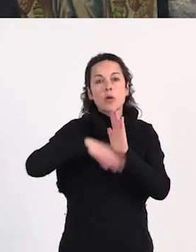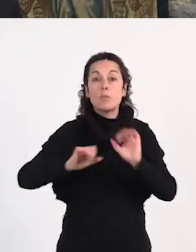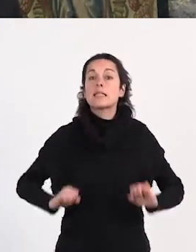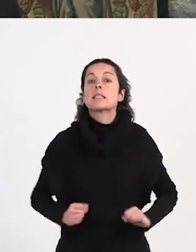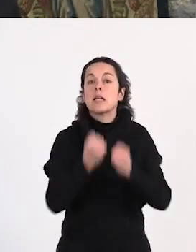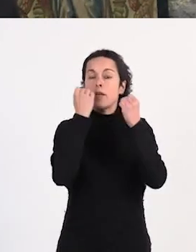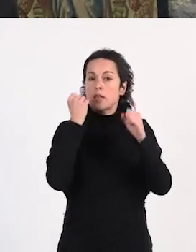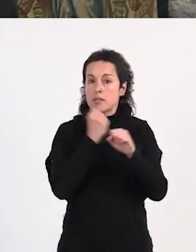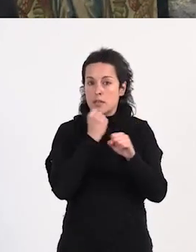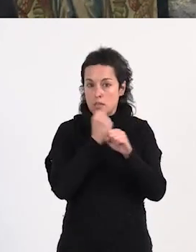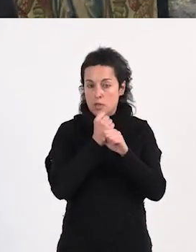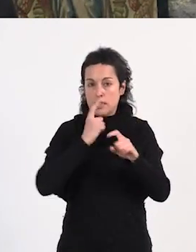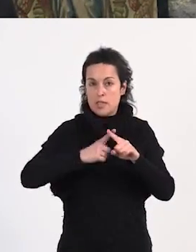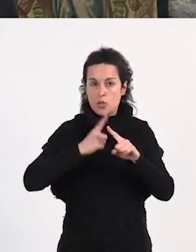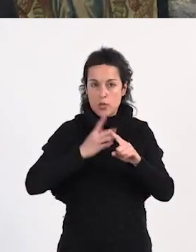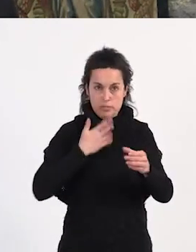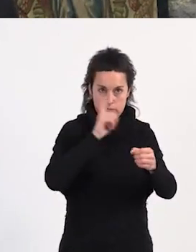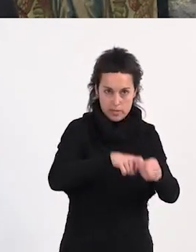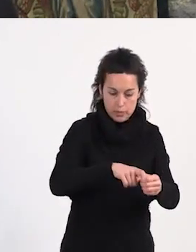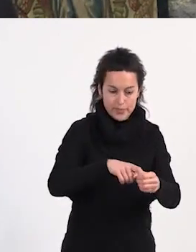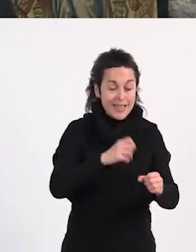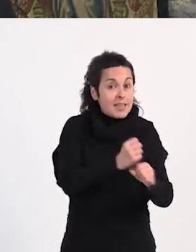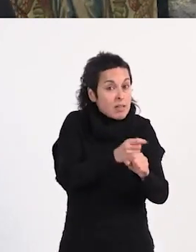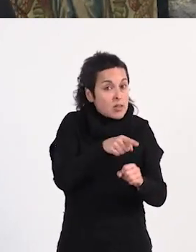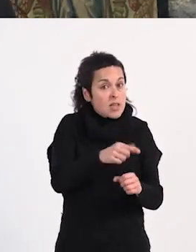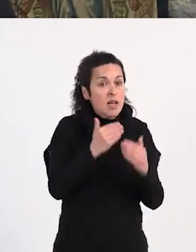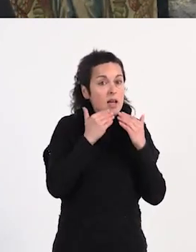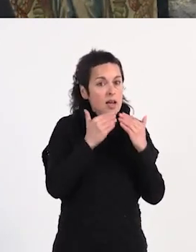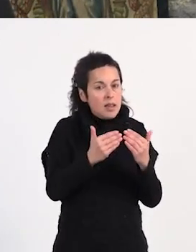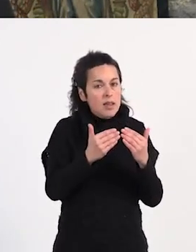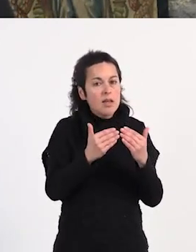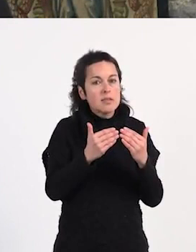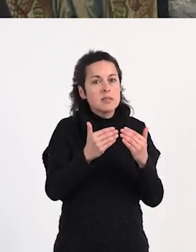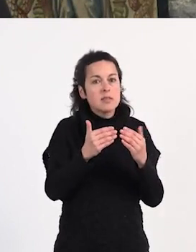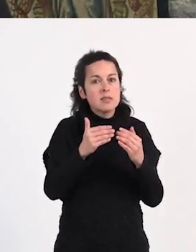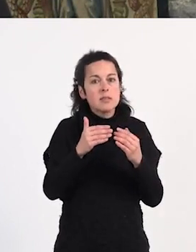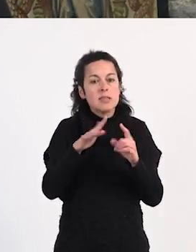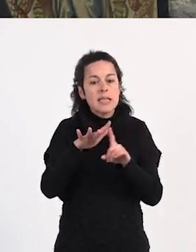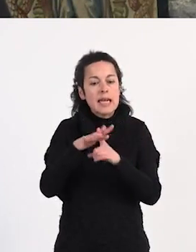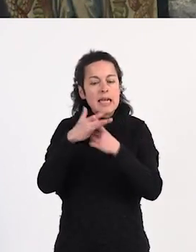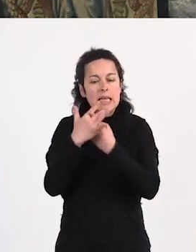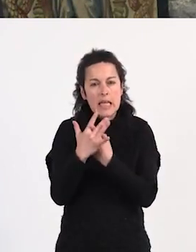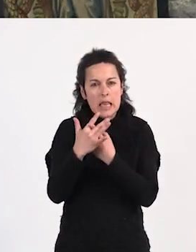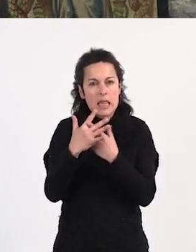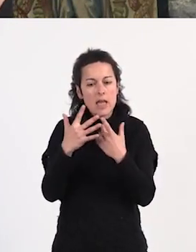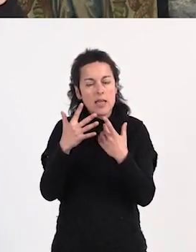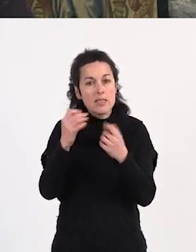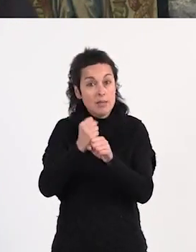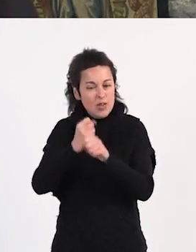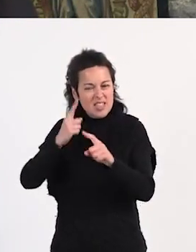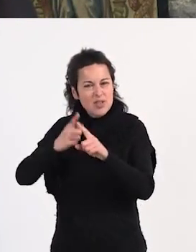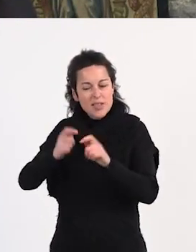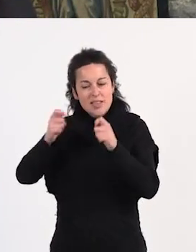a las Trabajadoras Sexuales. Este trabajo le permitió conocer la realidad de la victimización que se hace de las